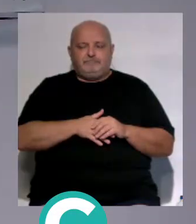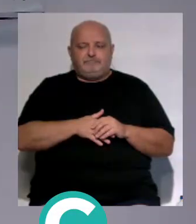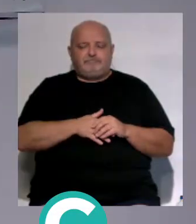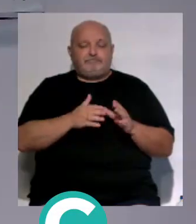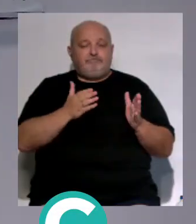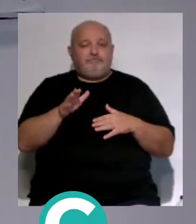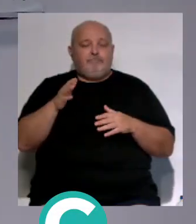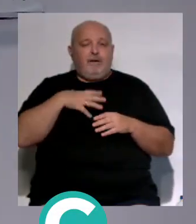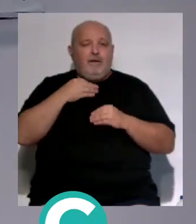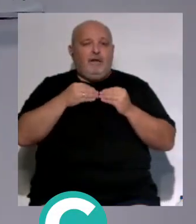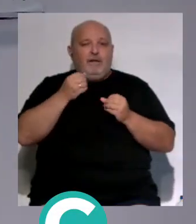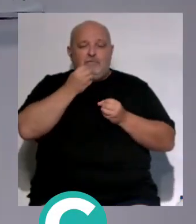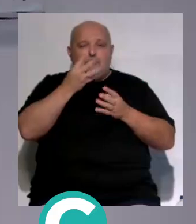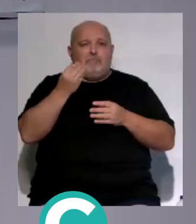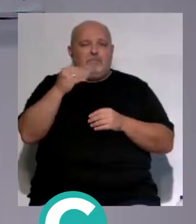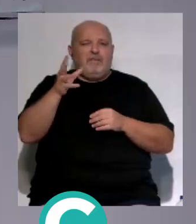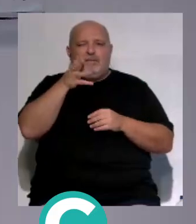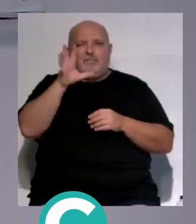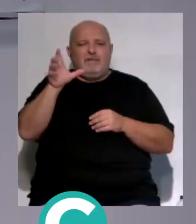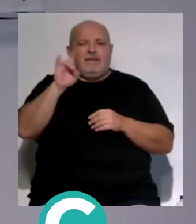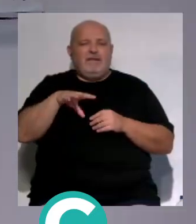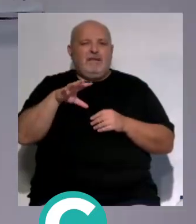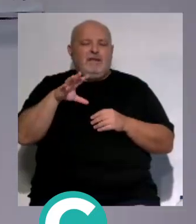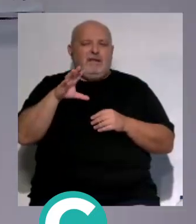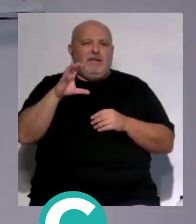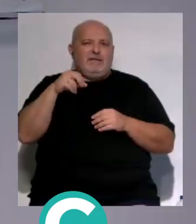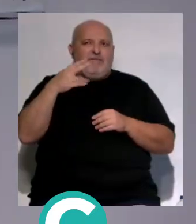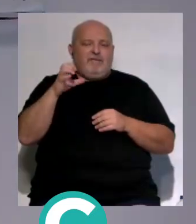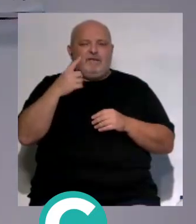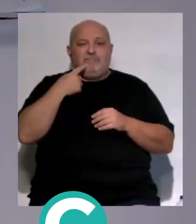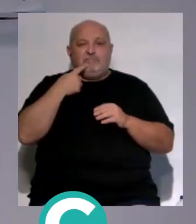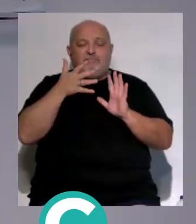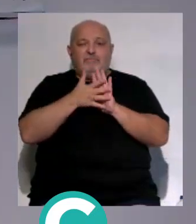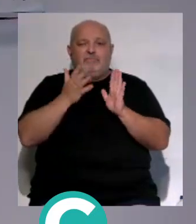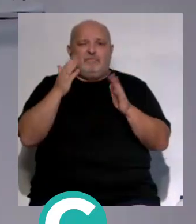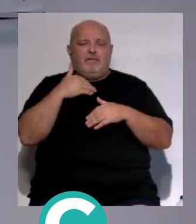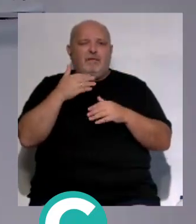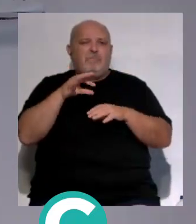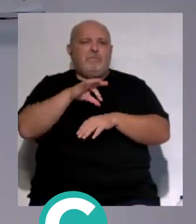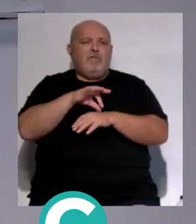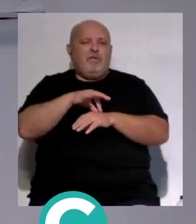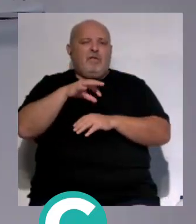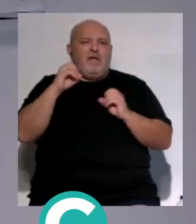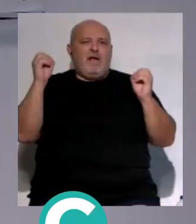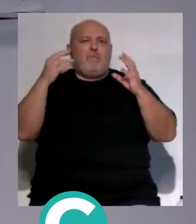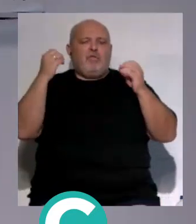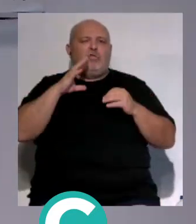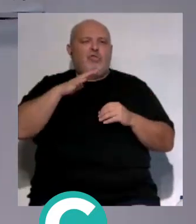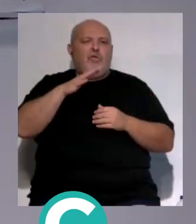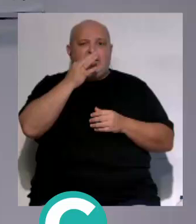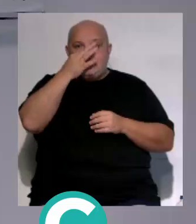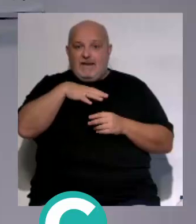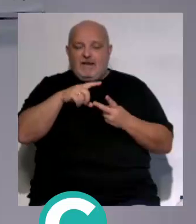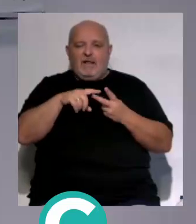Nos hacemos eco ahora de la denuncia de SACSE, que ha acusado ausencia de médico en ambulancias en localidades de